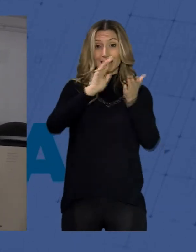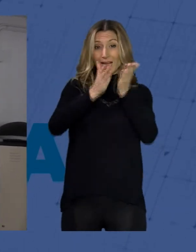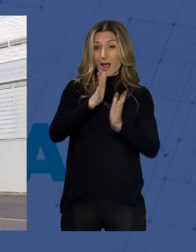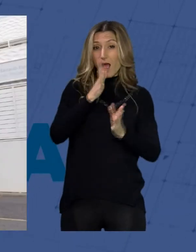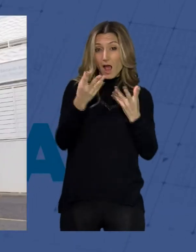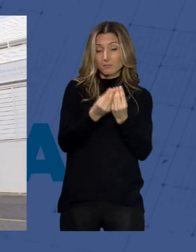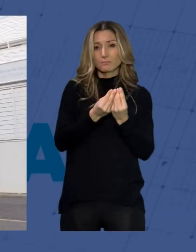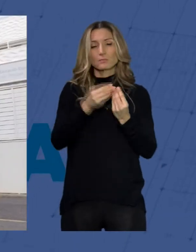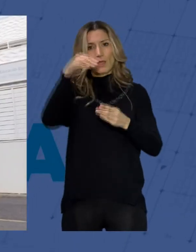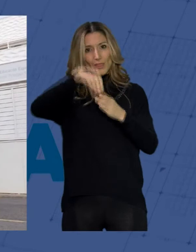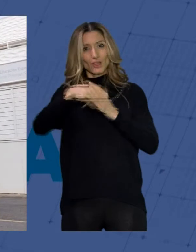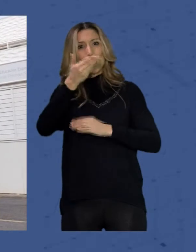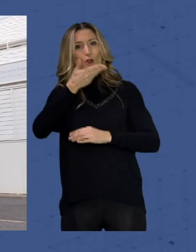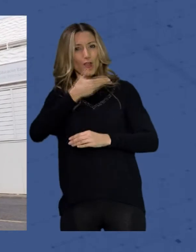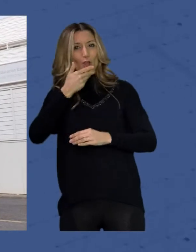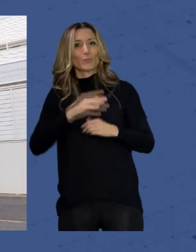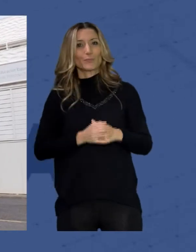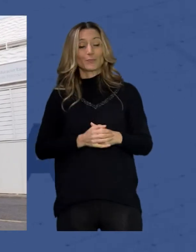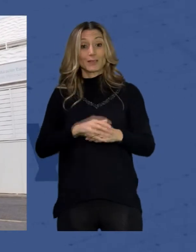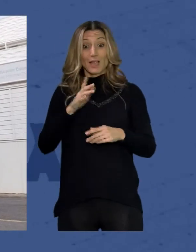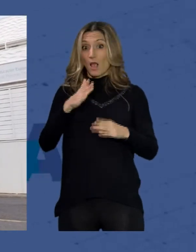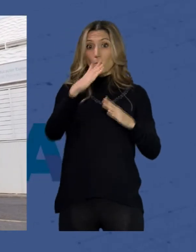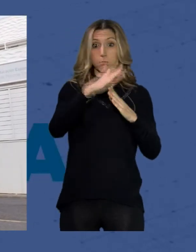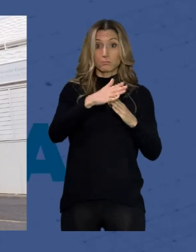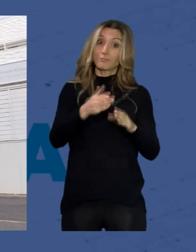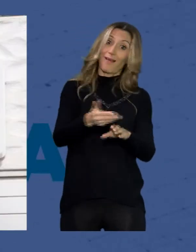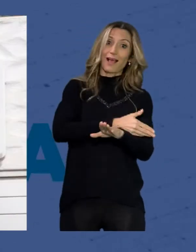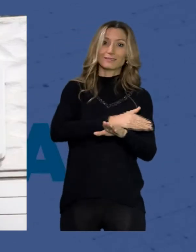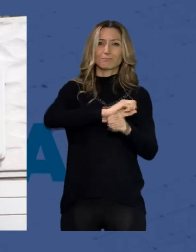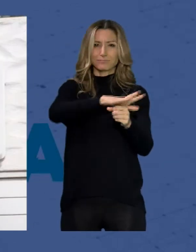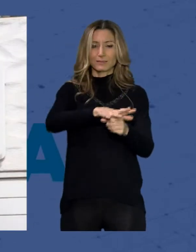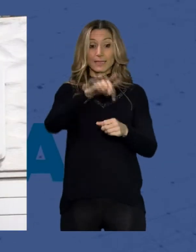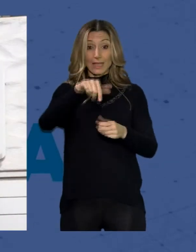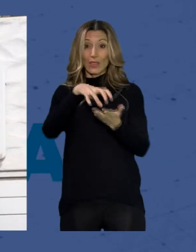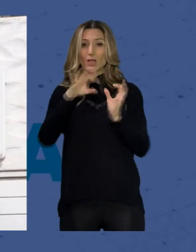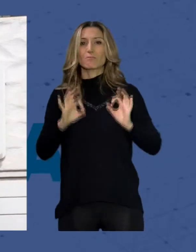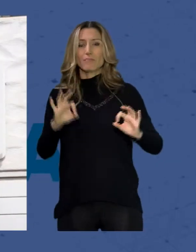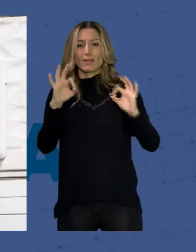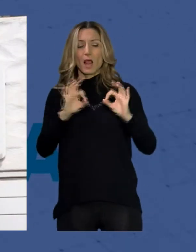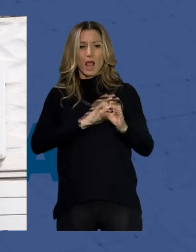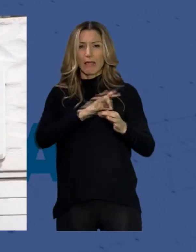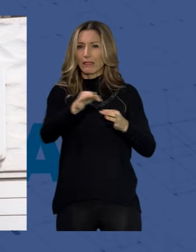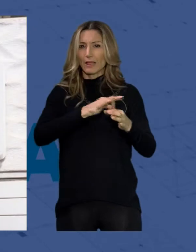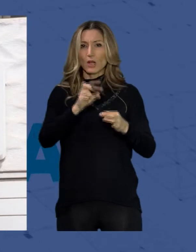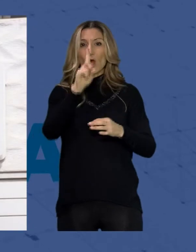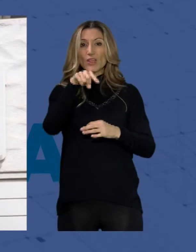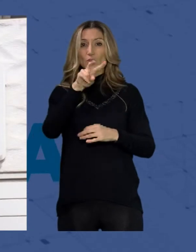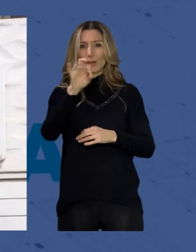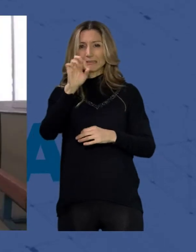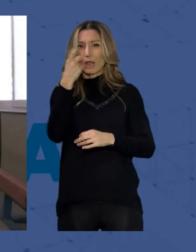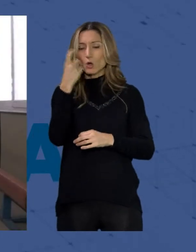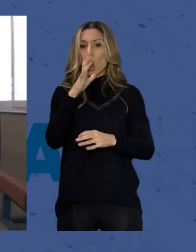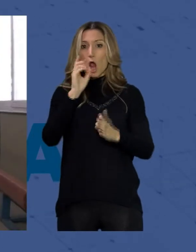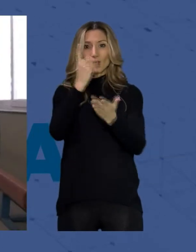el colegio. Después del parón de la pandemia este centro de educación especial en el que asisten a diario a 120 alumnos ha vuelto a